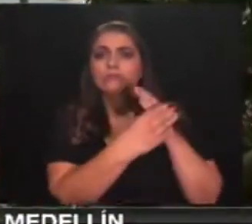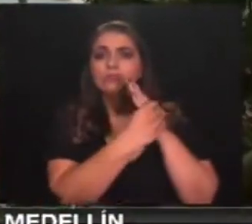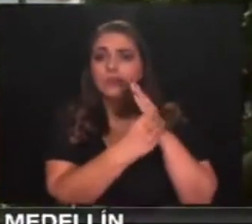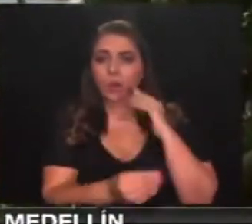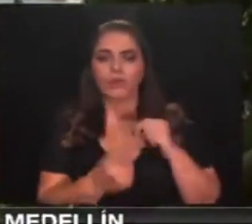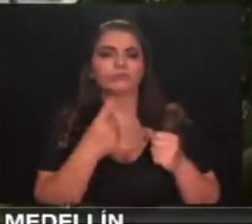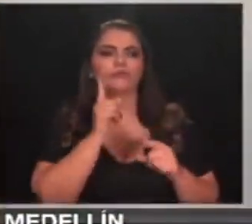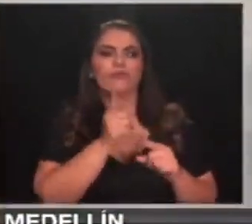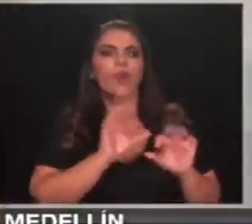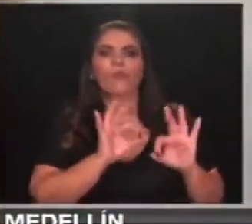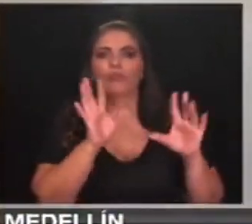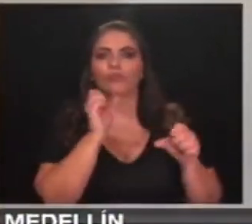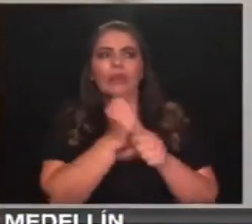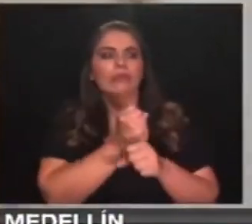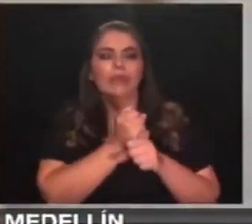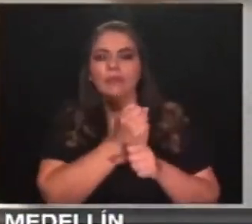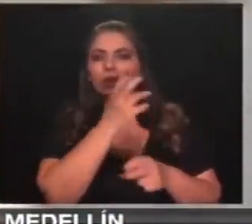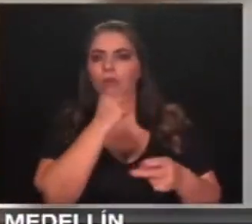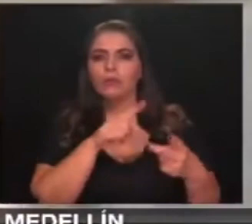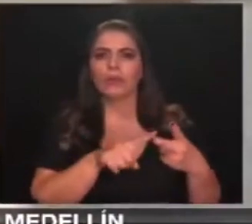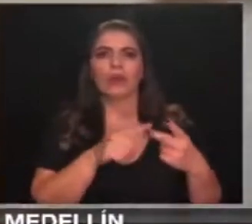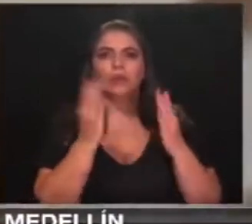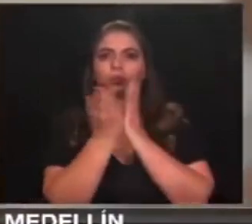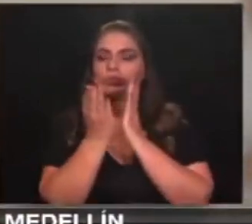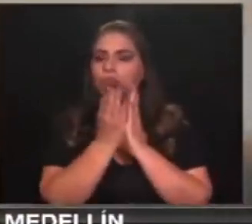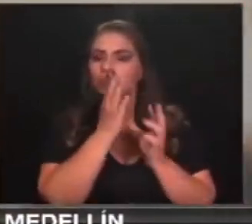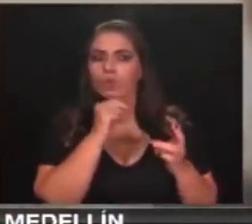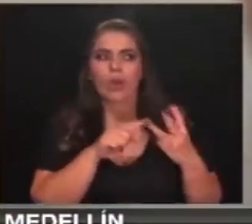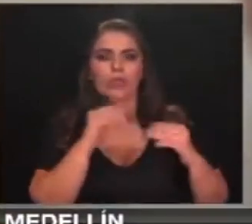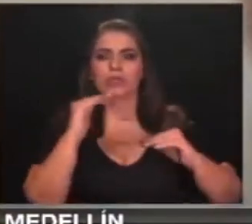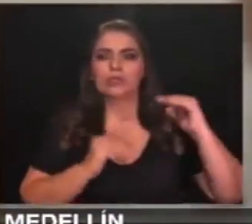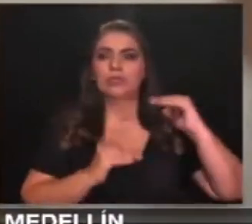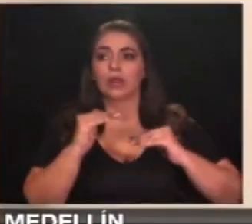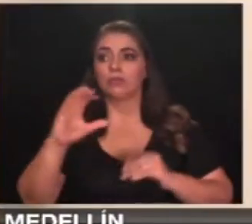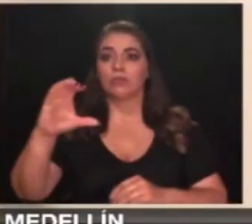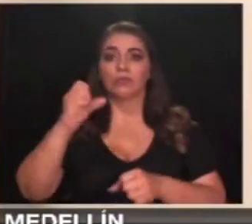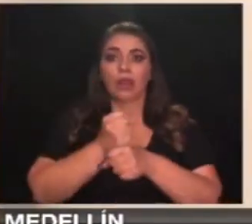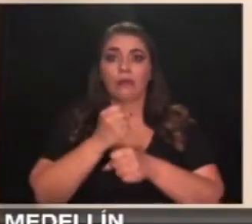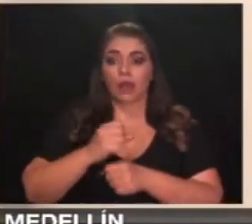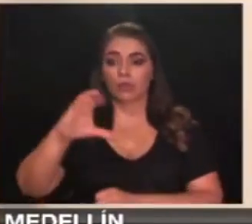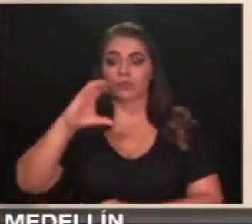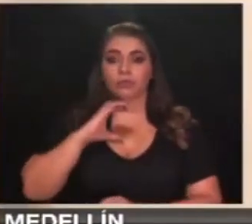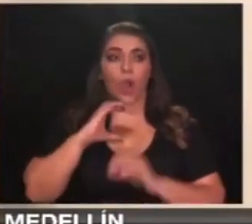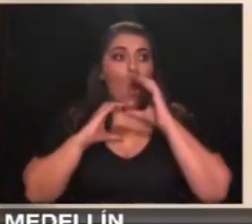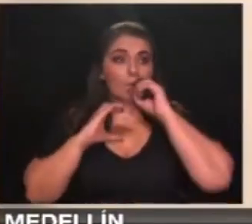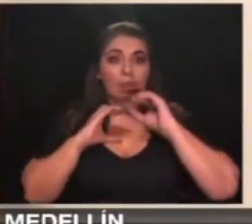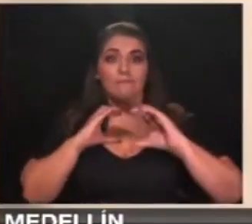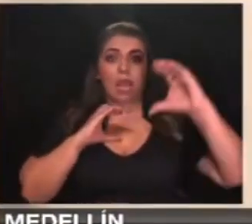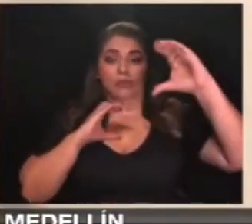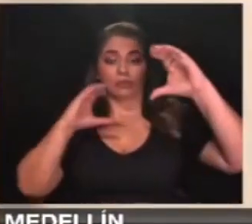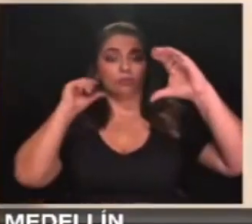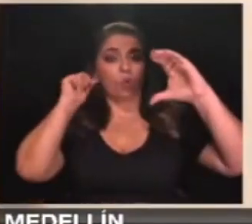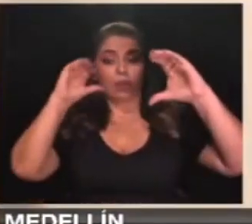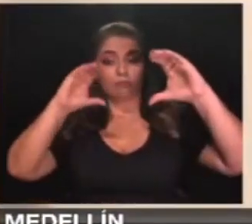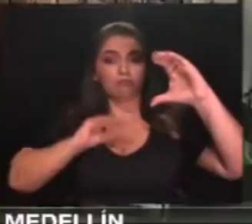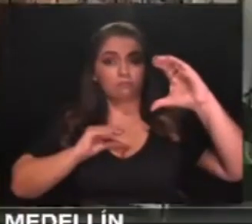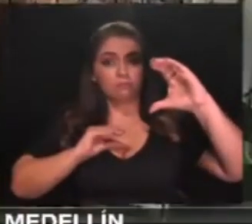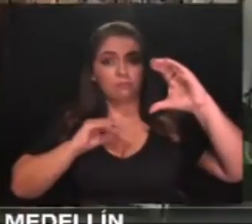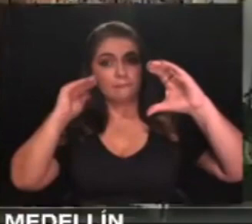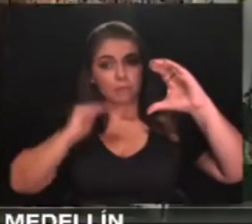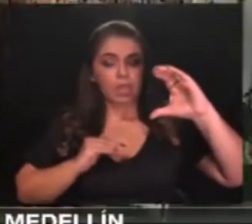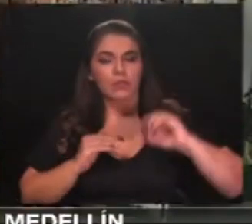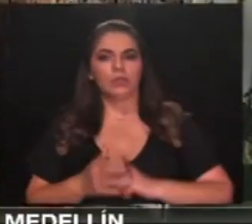de oportunidades dignas laborales y remuneraciones inequitativas, el sometimiento al hombre y hasta violencia por carencias económicas.